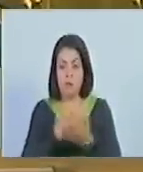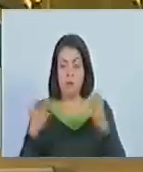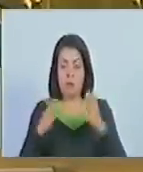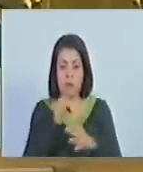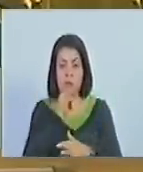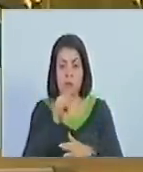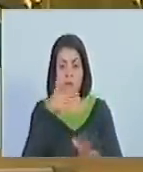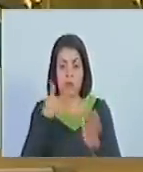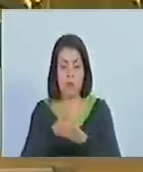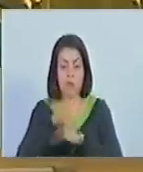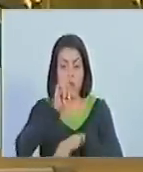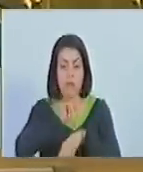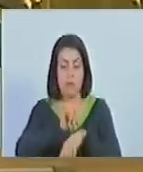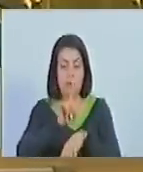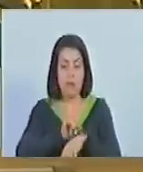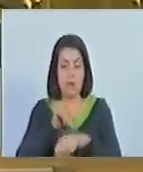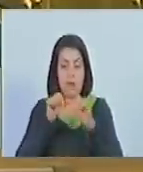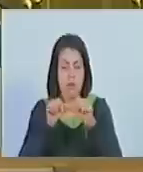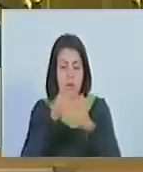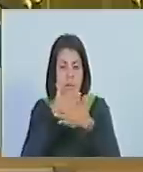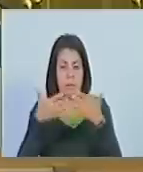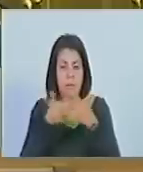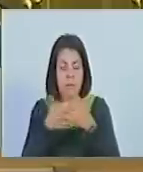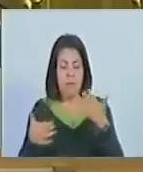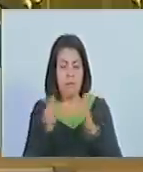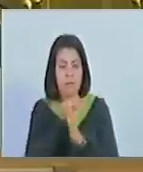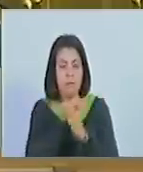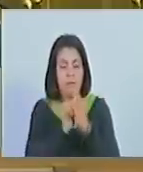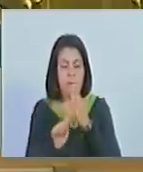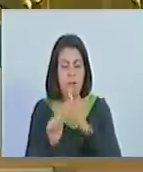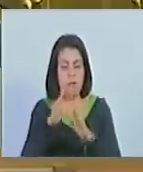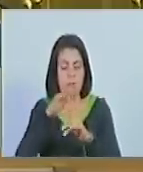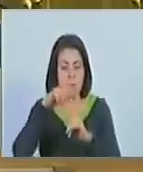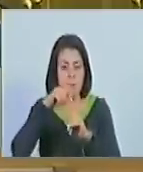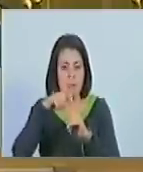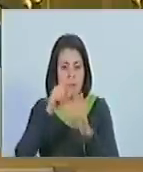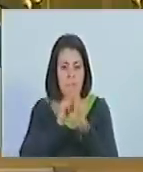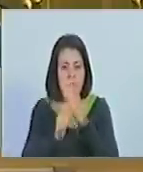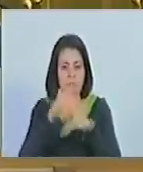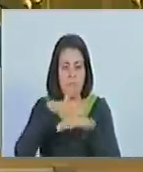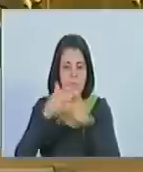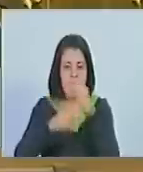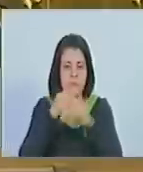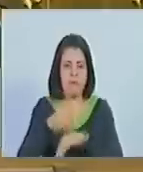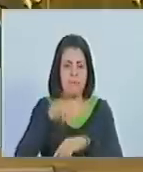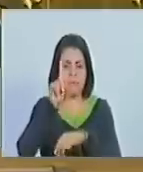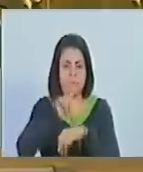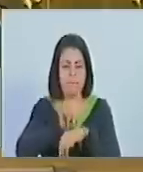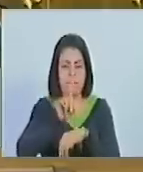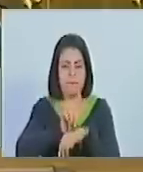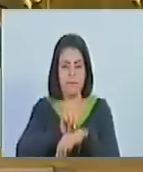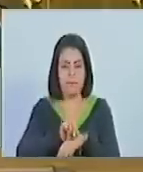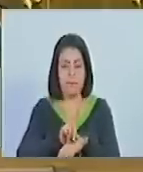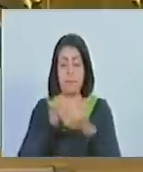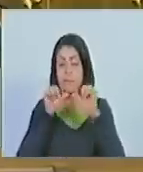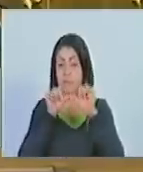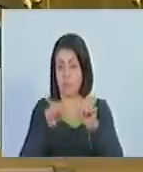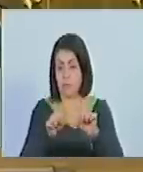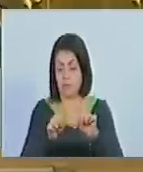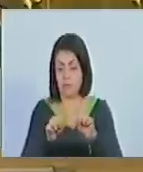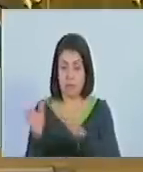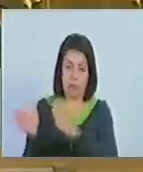derogatoria única, quedando redactada de la siguiente manera, disposición derogatoria única, quedan